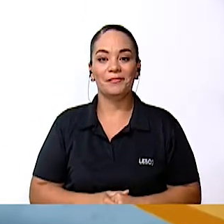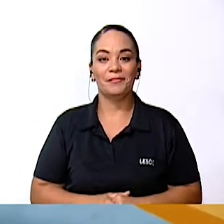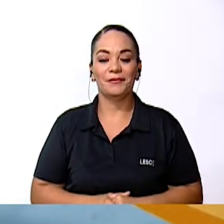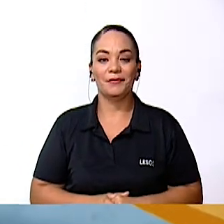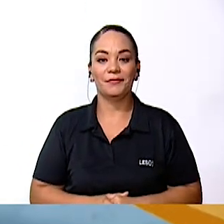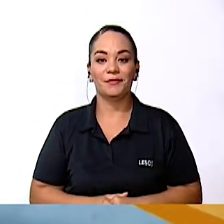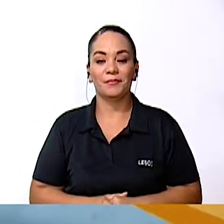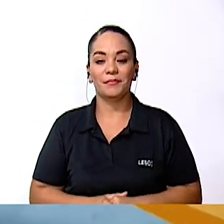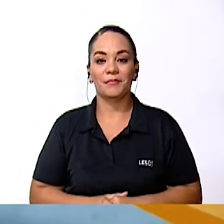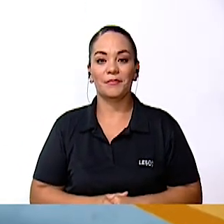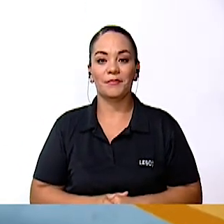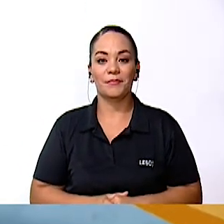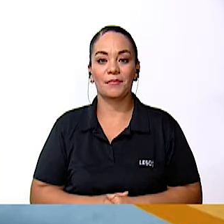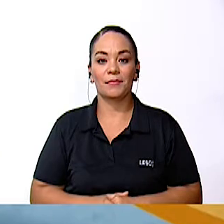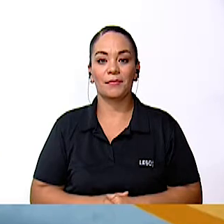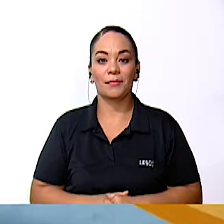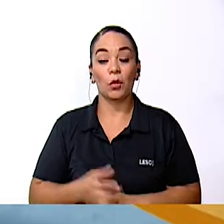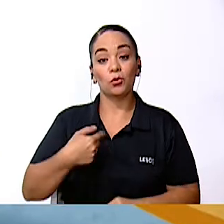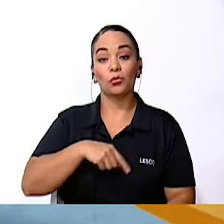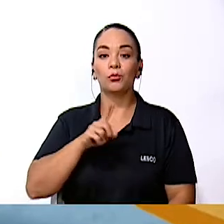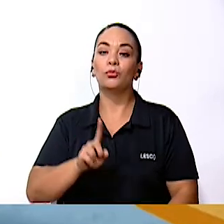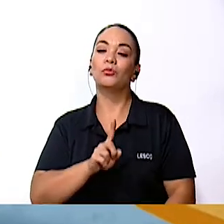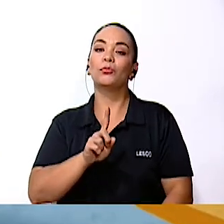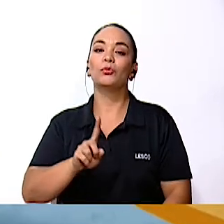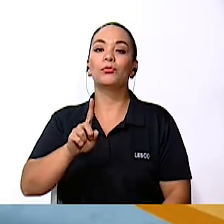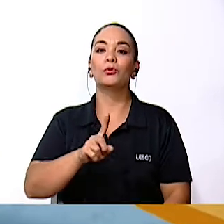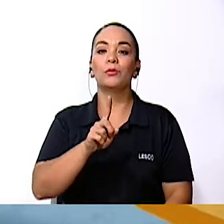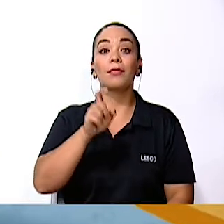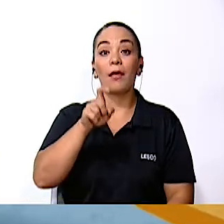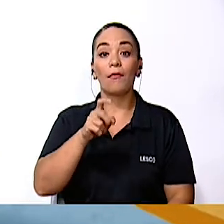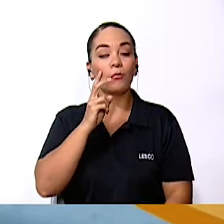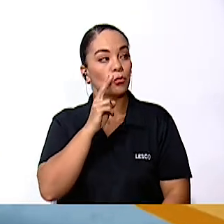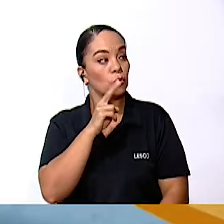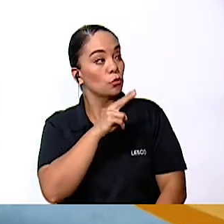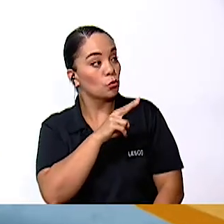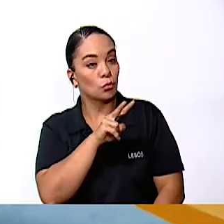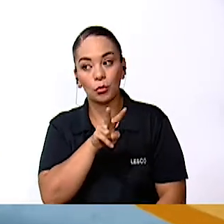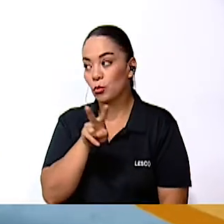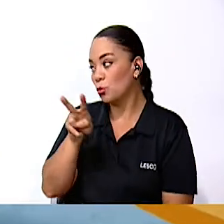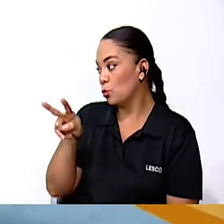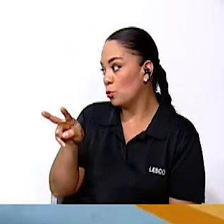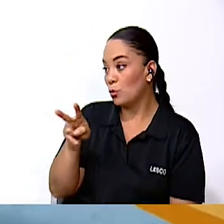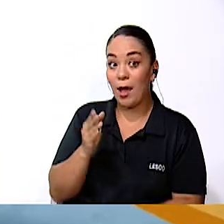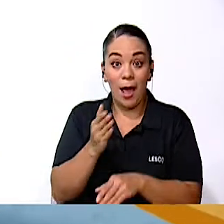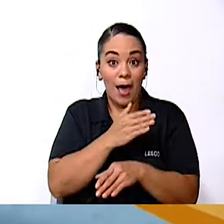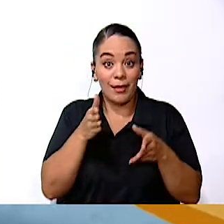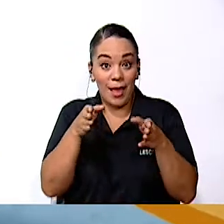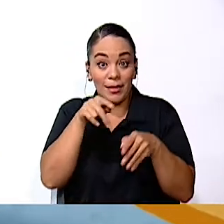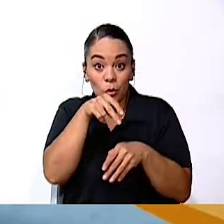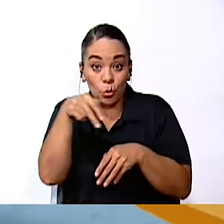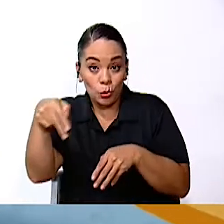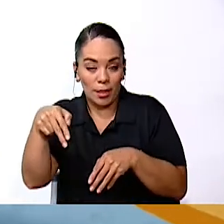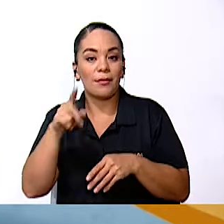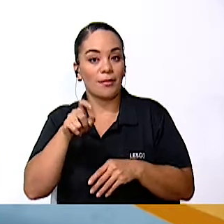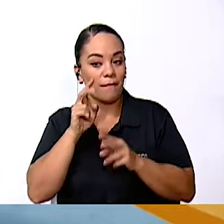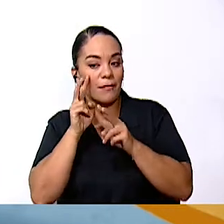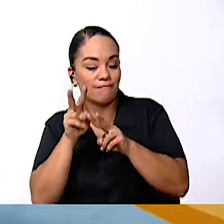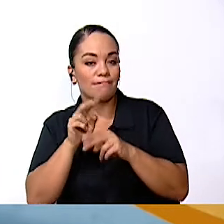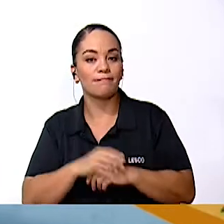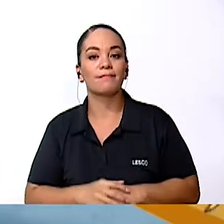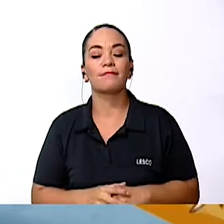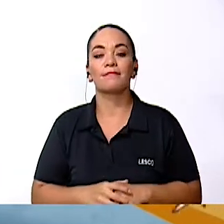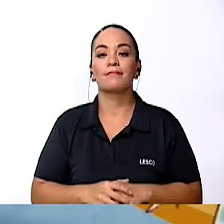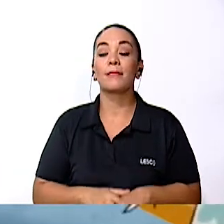Cuando andamos por la calle debemos de mirar a ambos lados antes de cruzar una calle Además